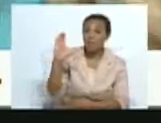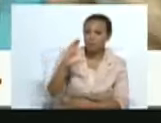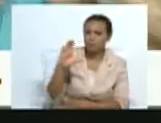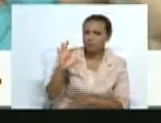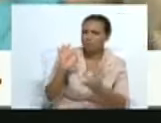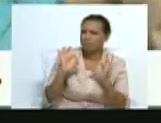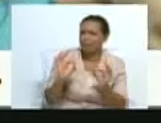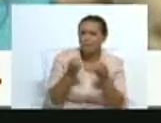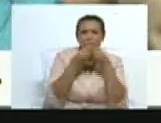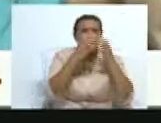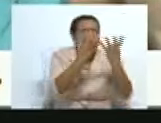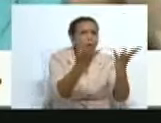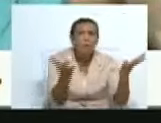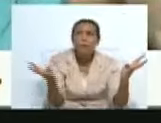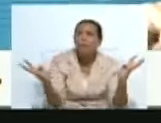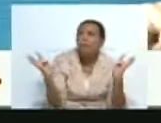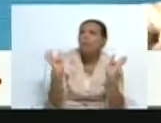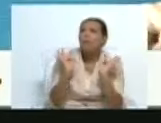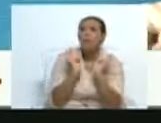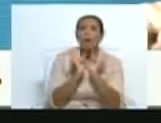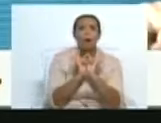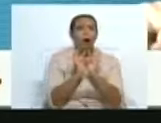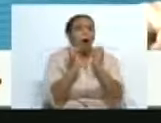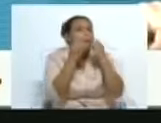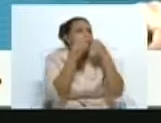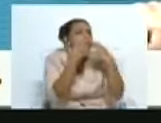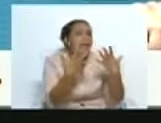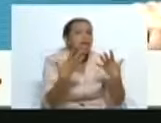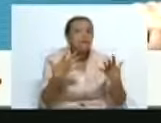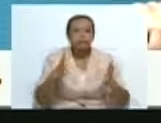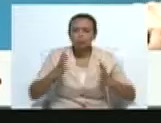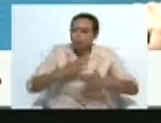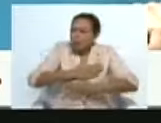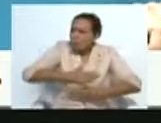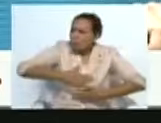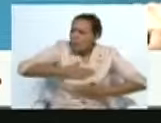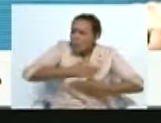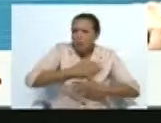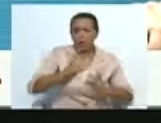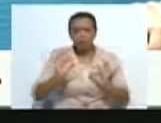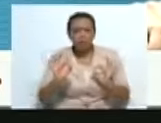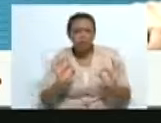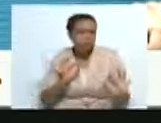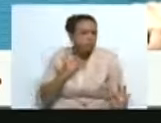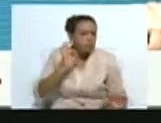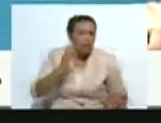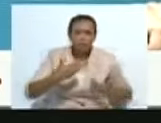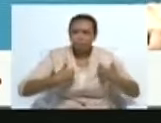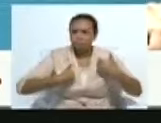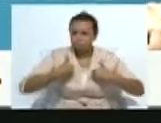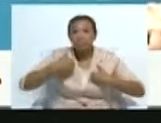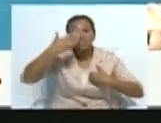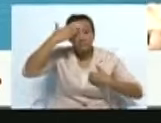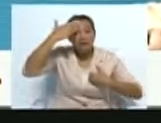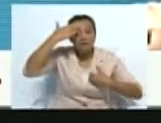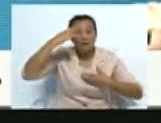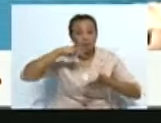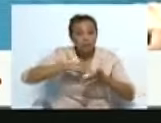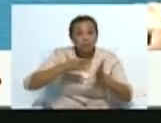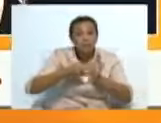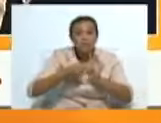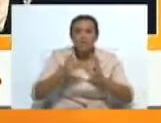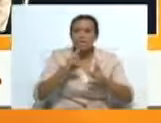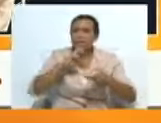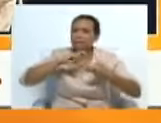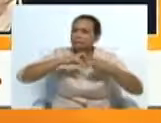preciosidad de teatro. Estuvimos muy a gusto, mucho esfuerzo. Sabemos que es bastante